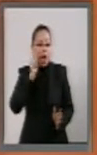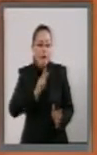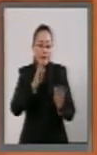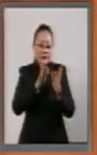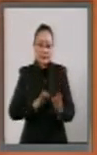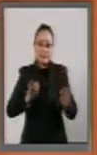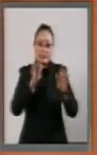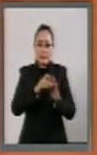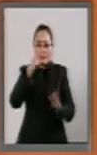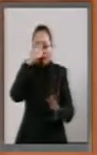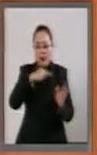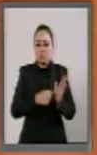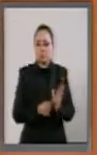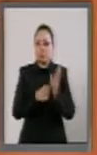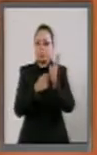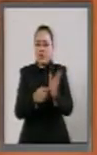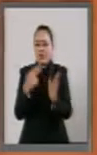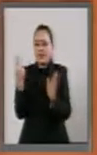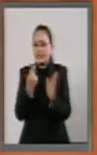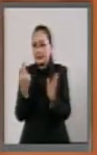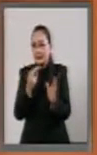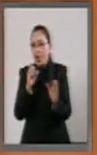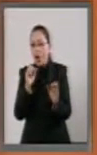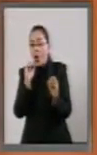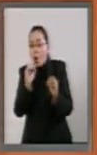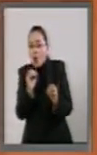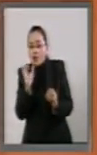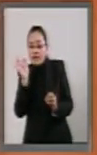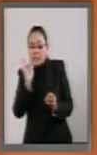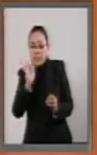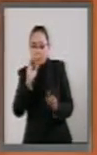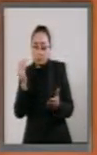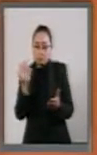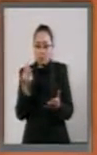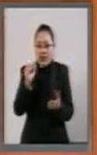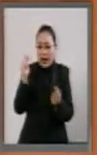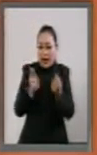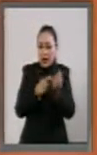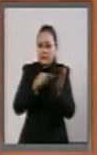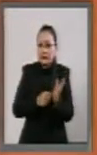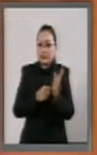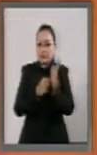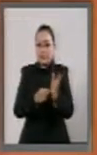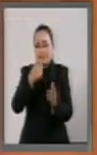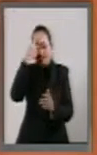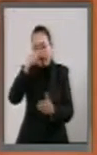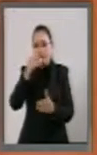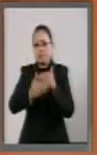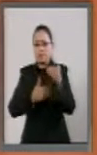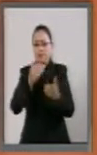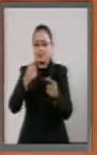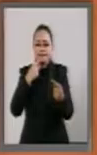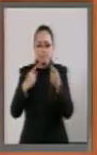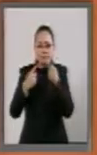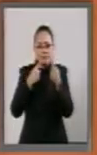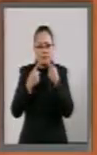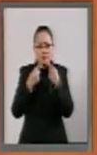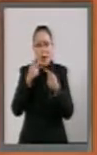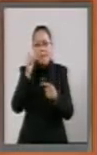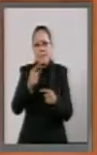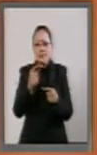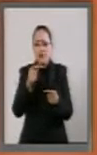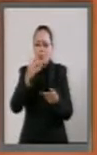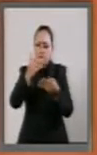necesiten o que consideren convenientes para después pasar a los alegatos, cerrar una